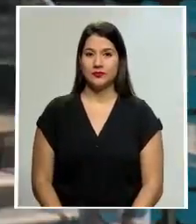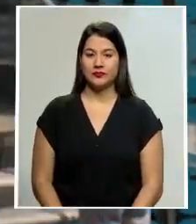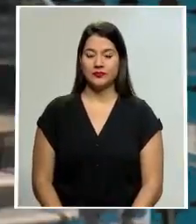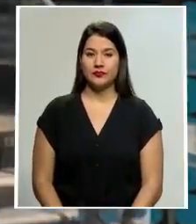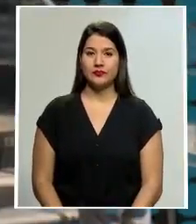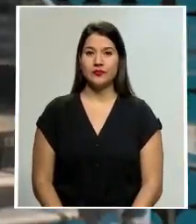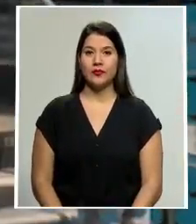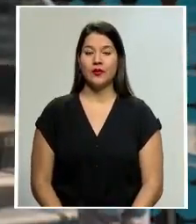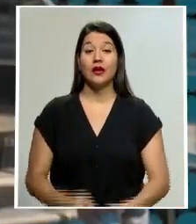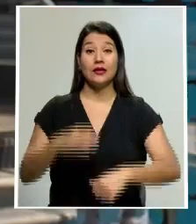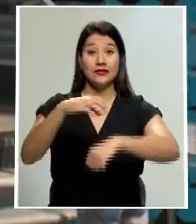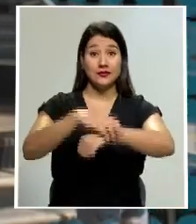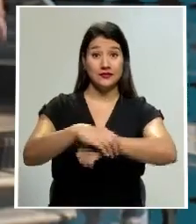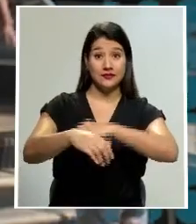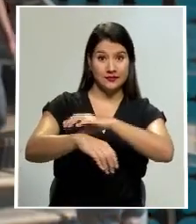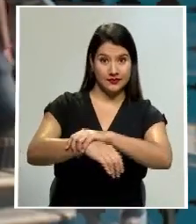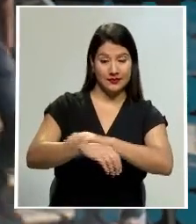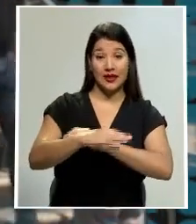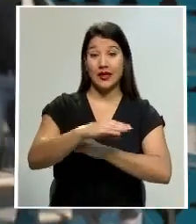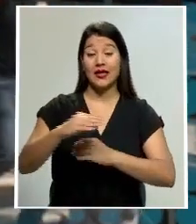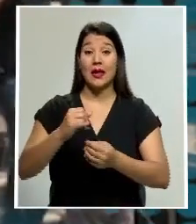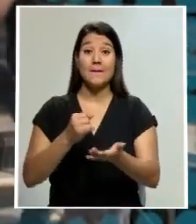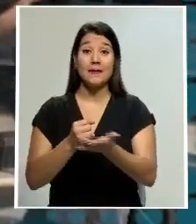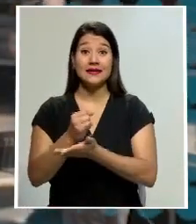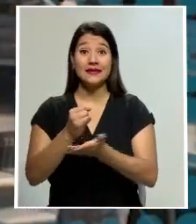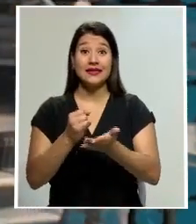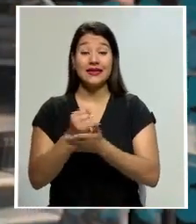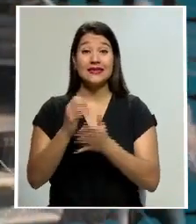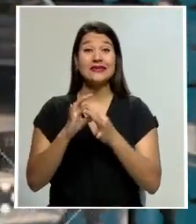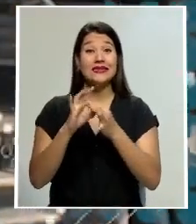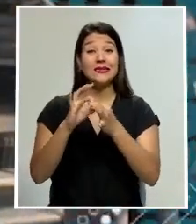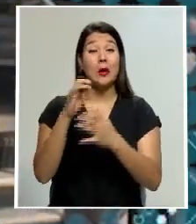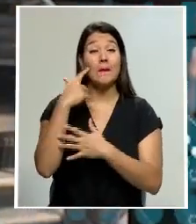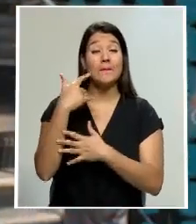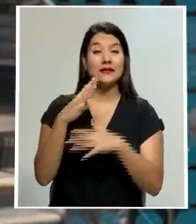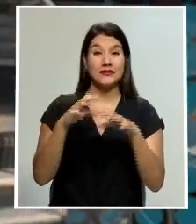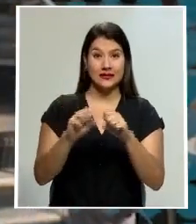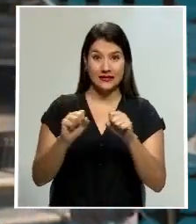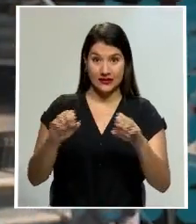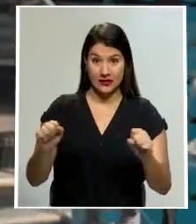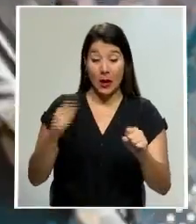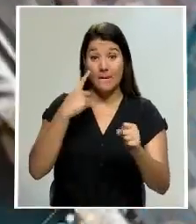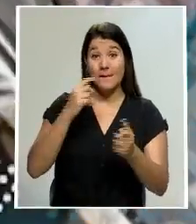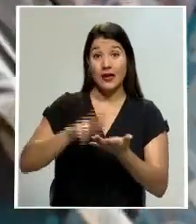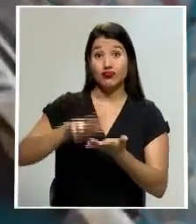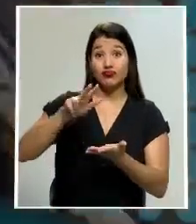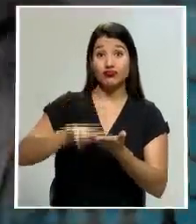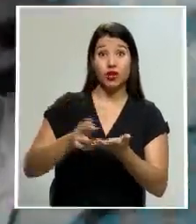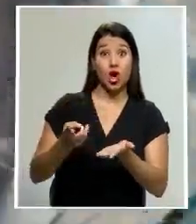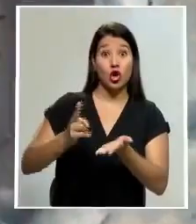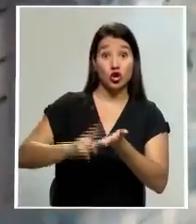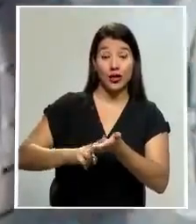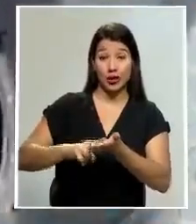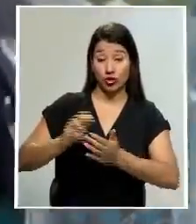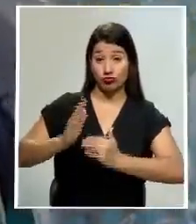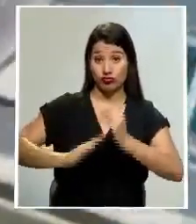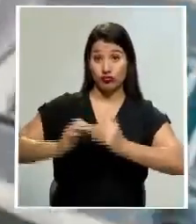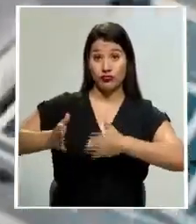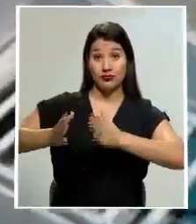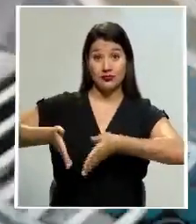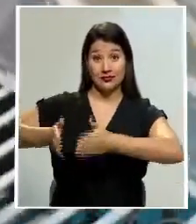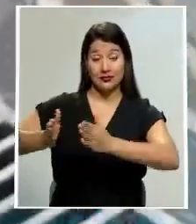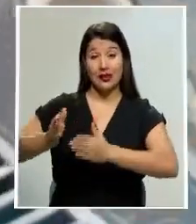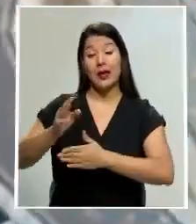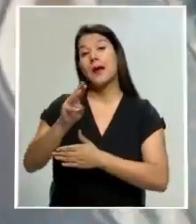Pese a las detenciones y la investigación en curso sobre presunta corrupción en el otorgamiento de obra pública, tanto el MEP como la empresa